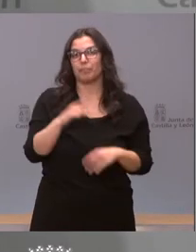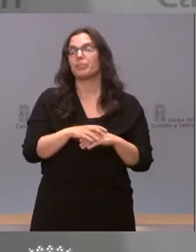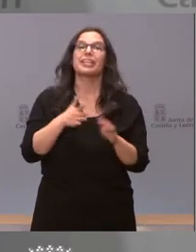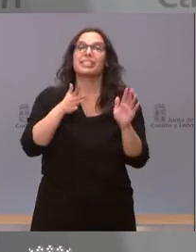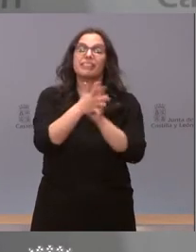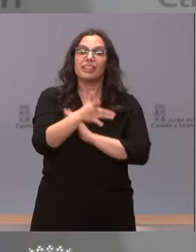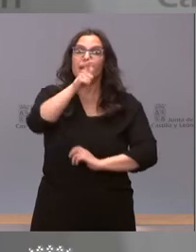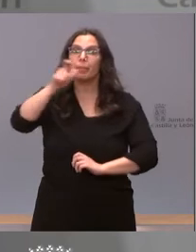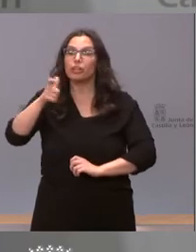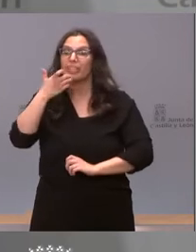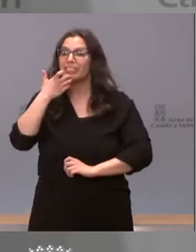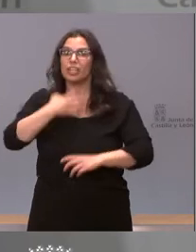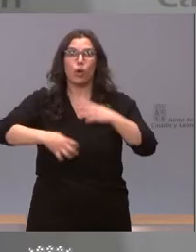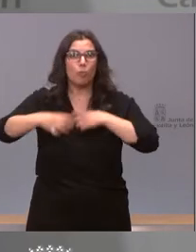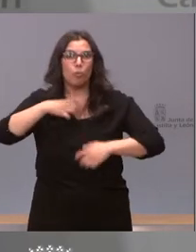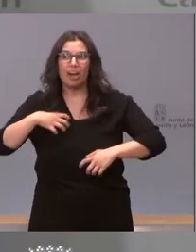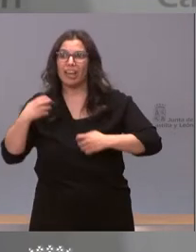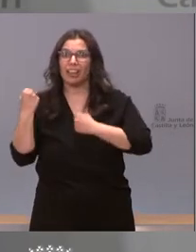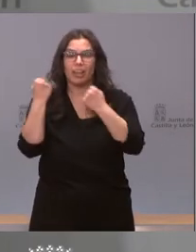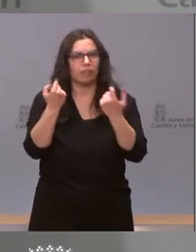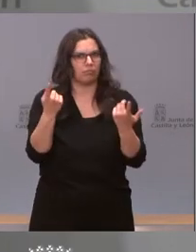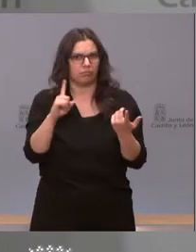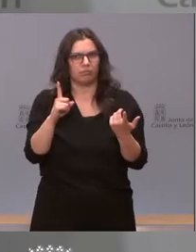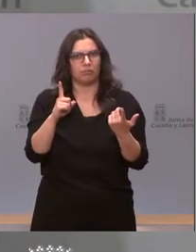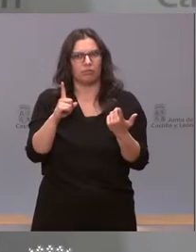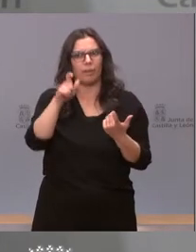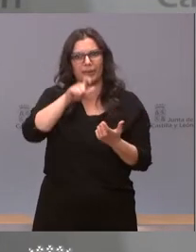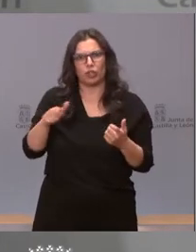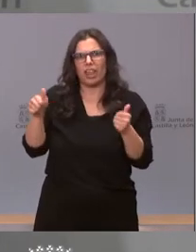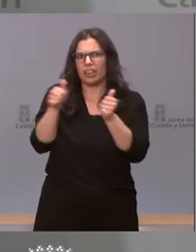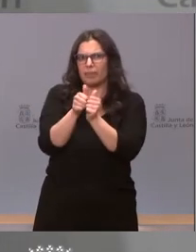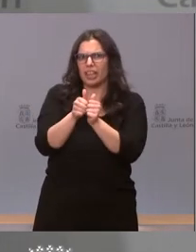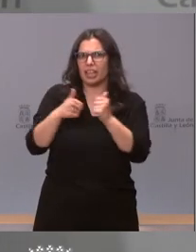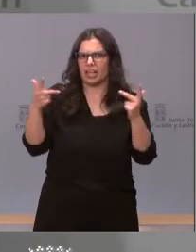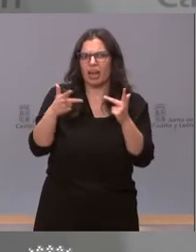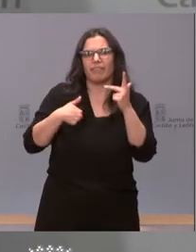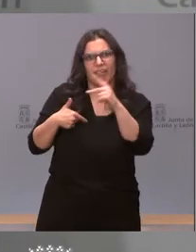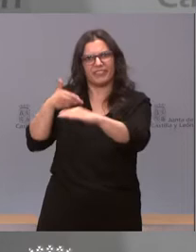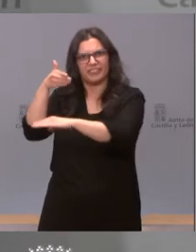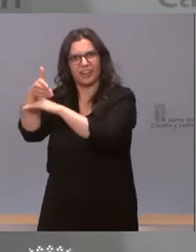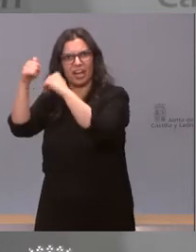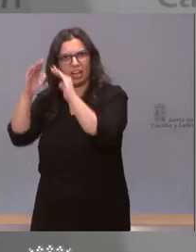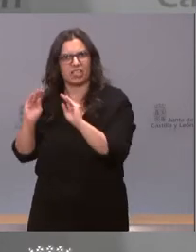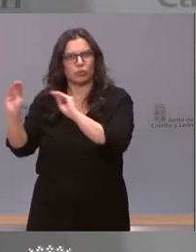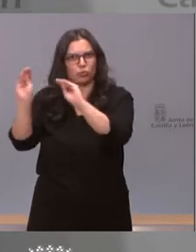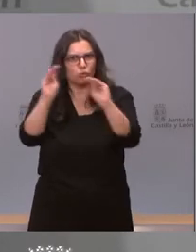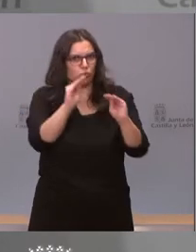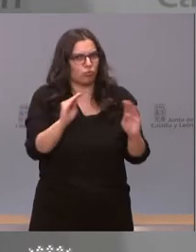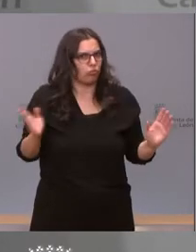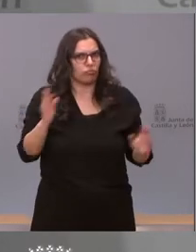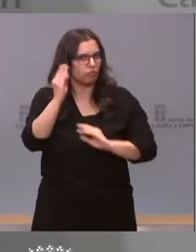que las personas que no se pueden desplazar? Bueno, los grandes dependientes han sido vacunados en su domicilio. Los grandes dependientes han sido todos vacunados en su domicilio.